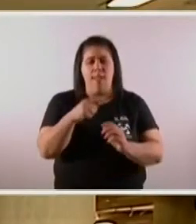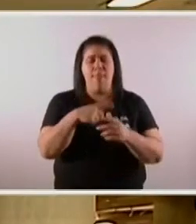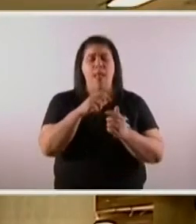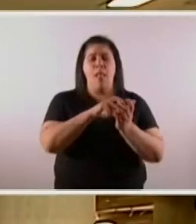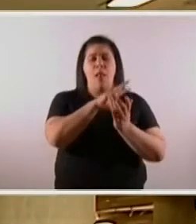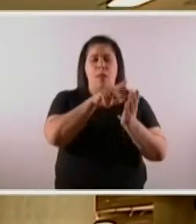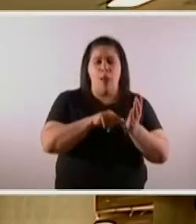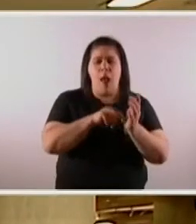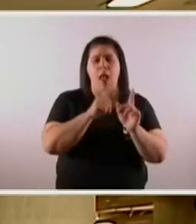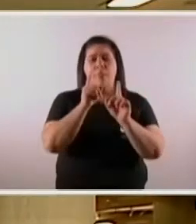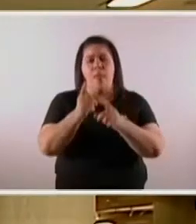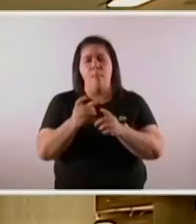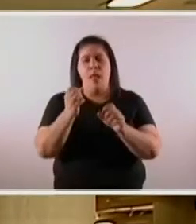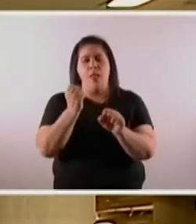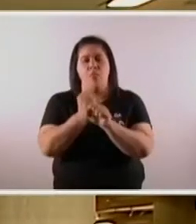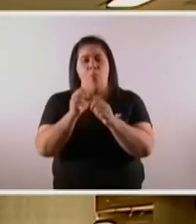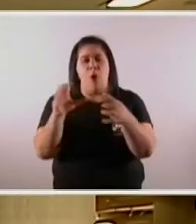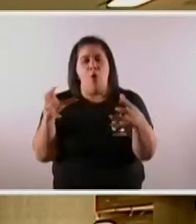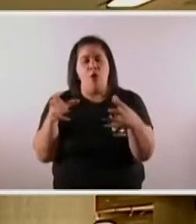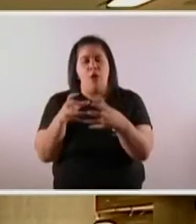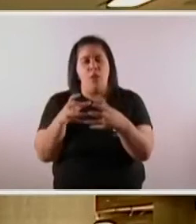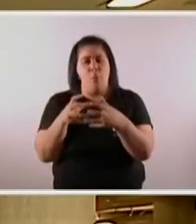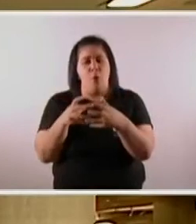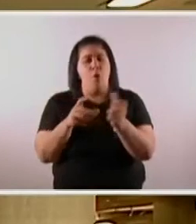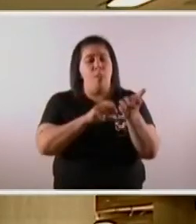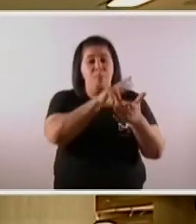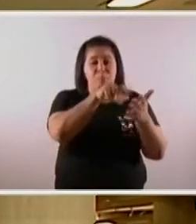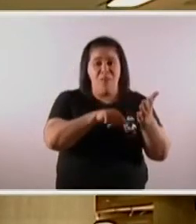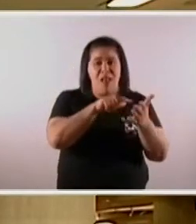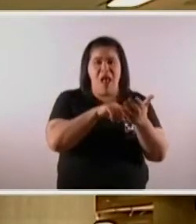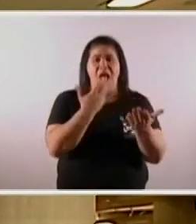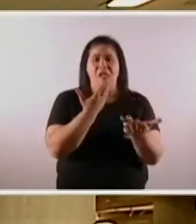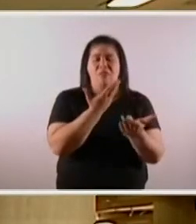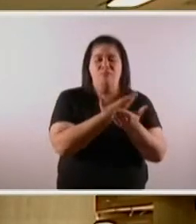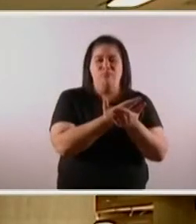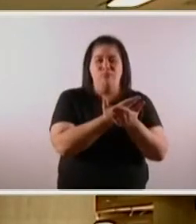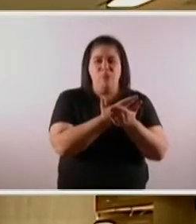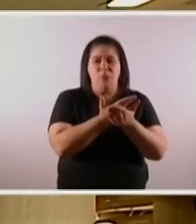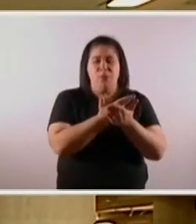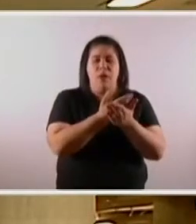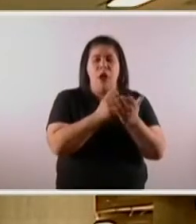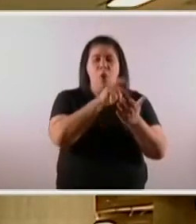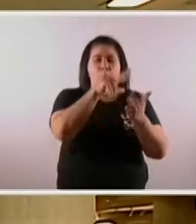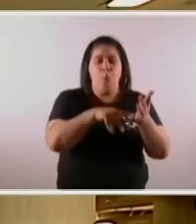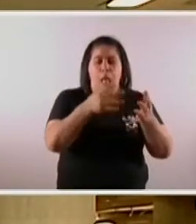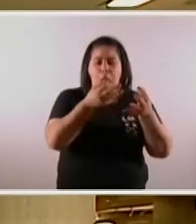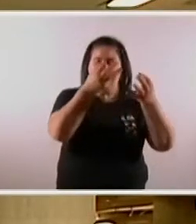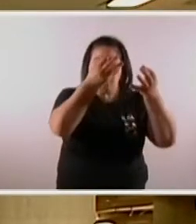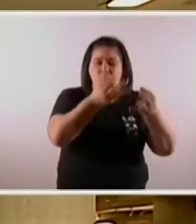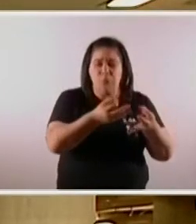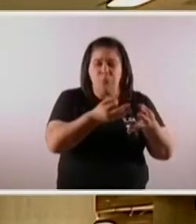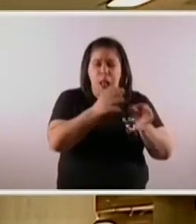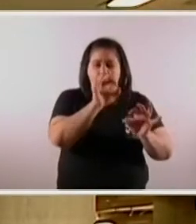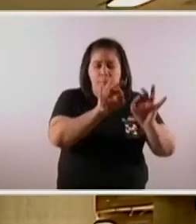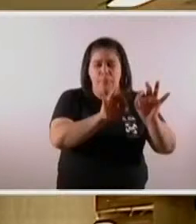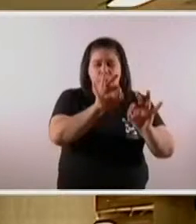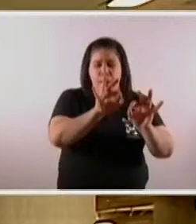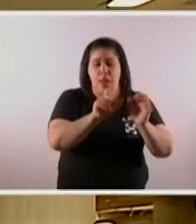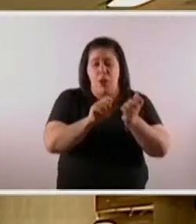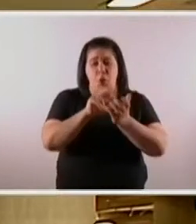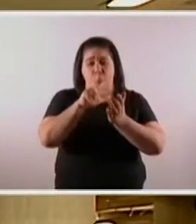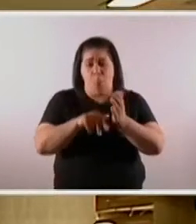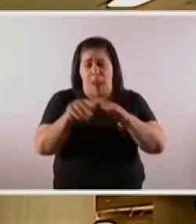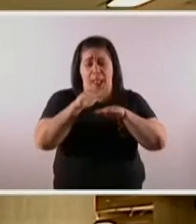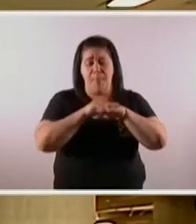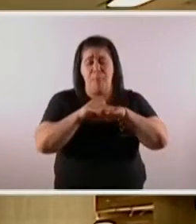trabajo en equipo. Una gestión que está apoyada en un riguroso planeamiento y un plan que está